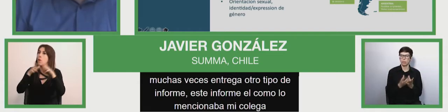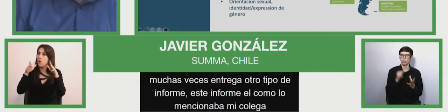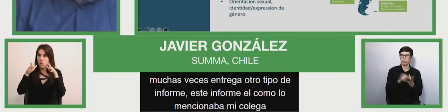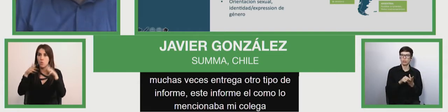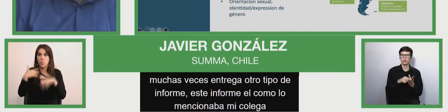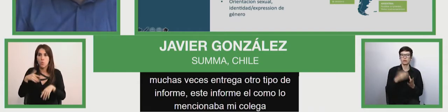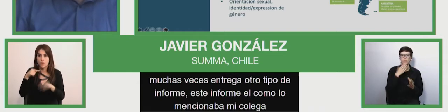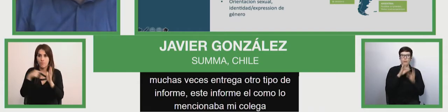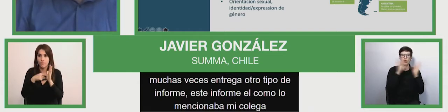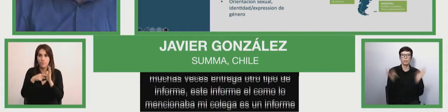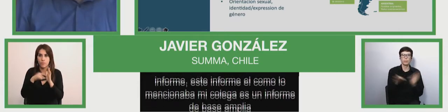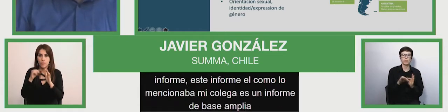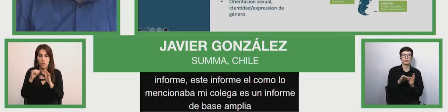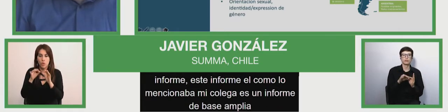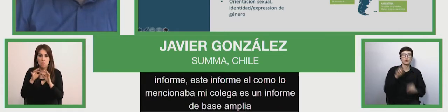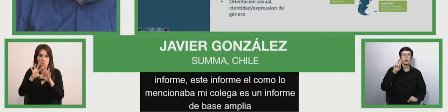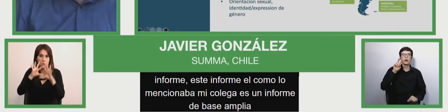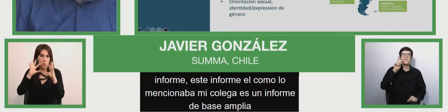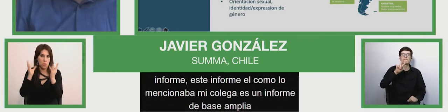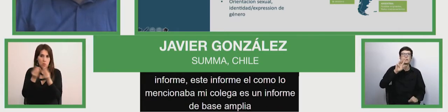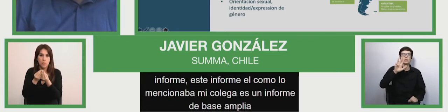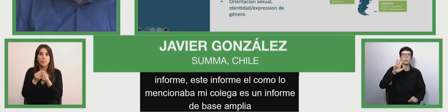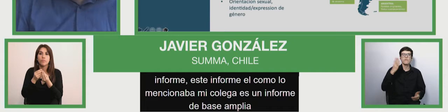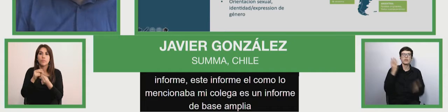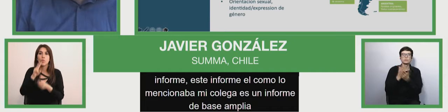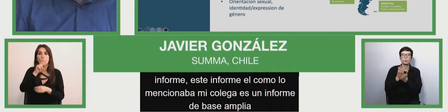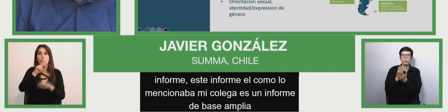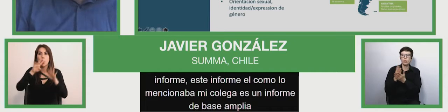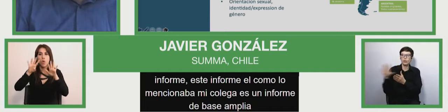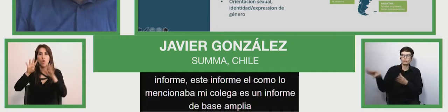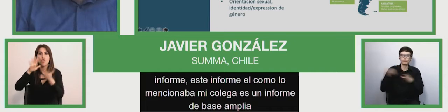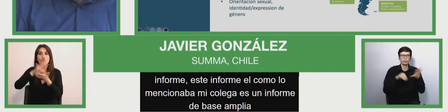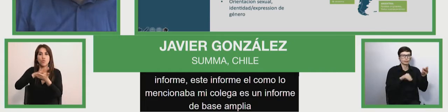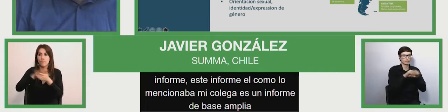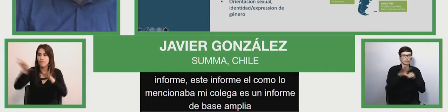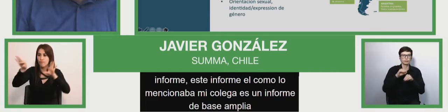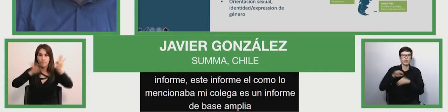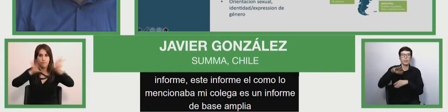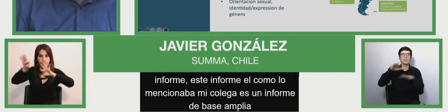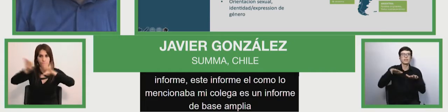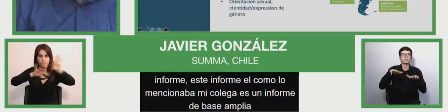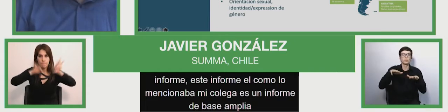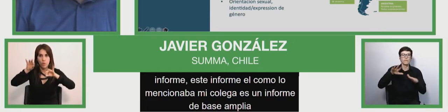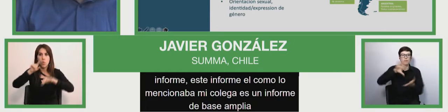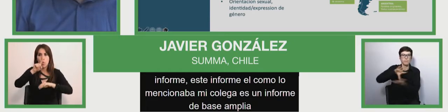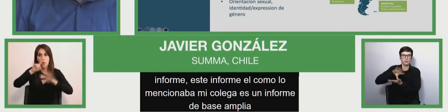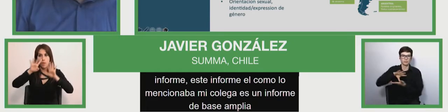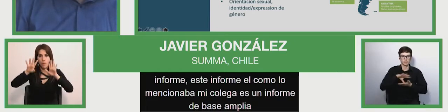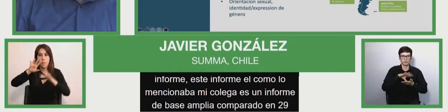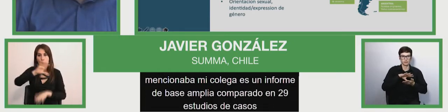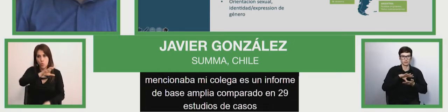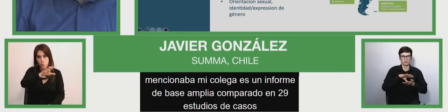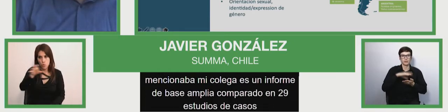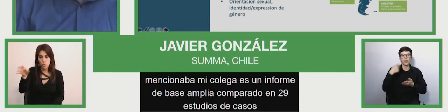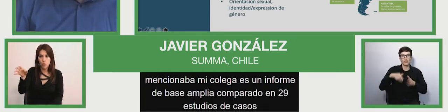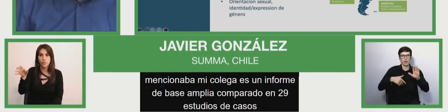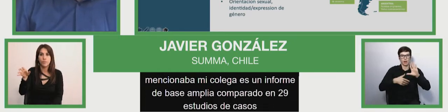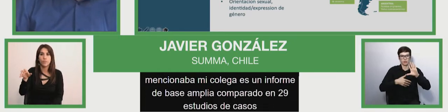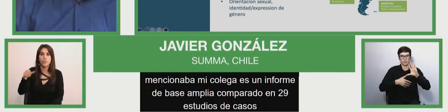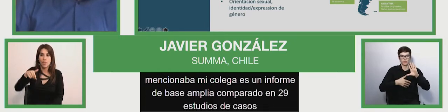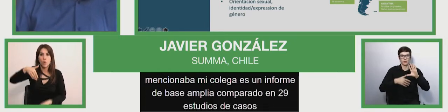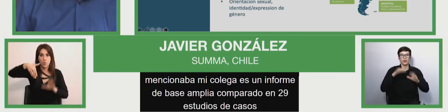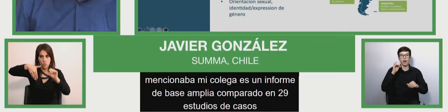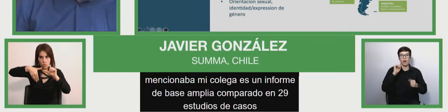en veintinueve estudios de caso en diecinueve países de la región, en ocho grupos de mayor